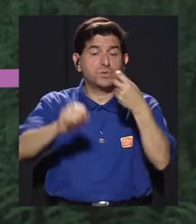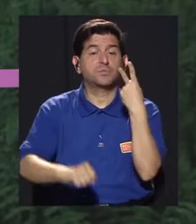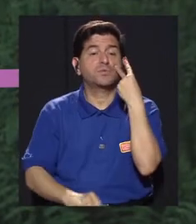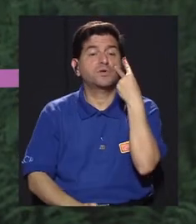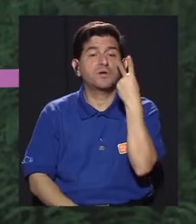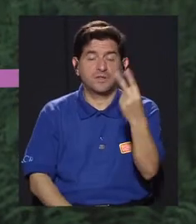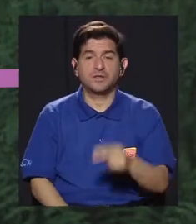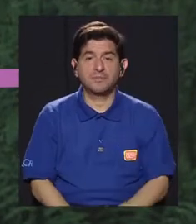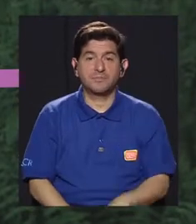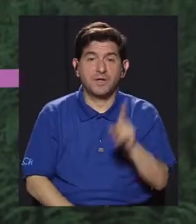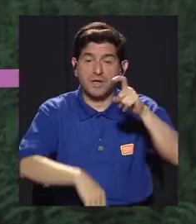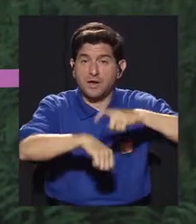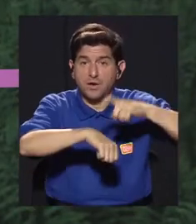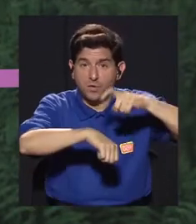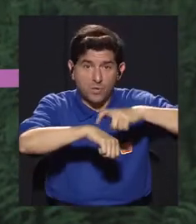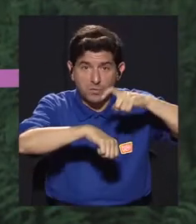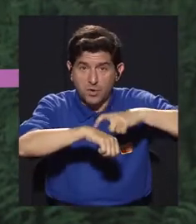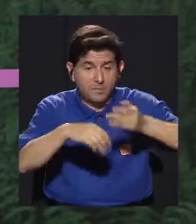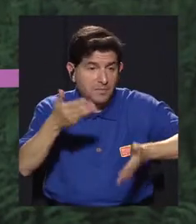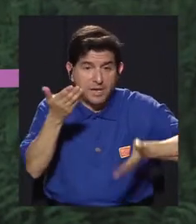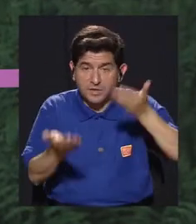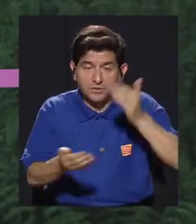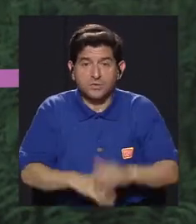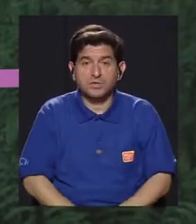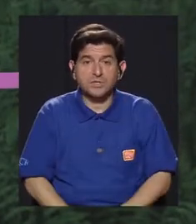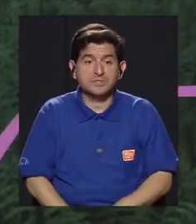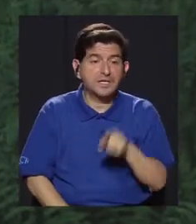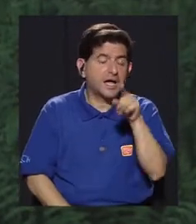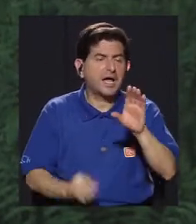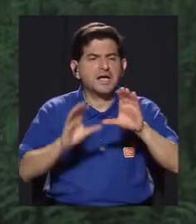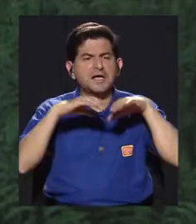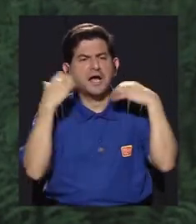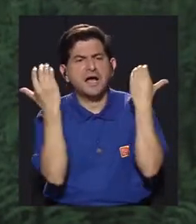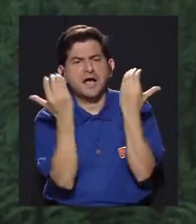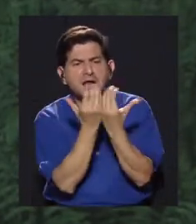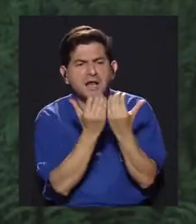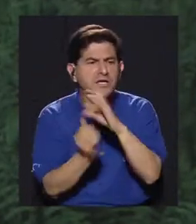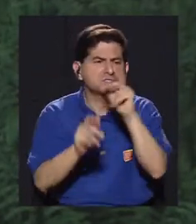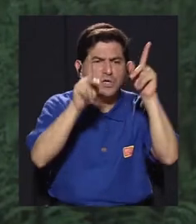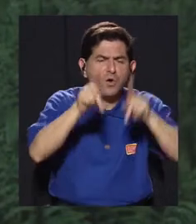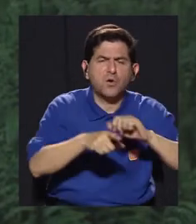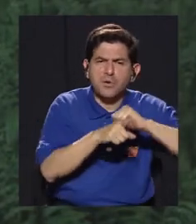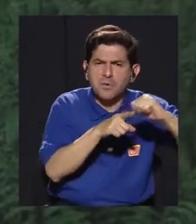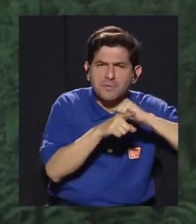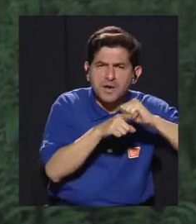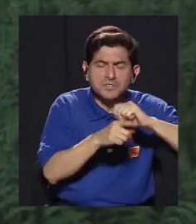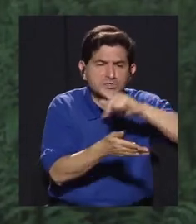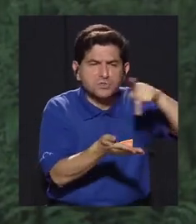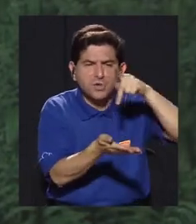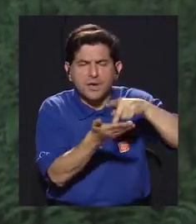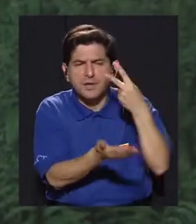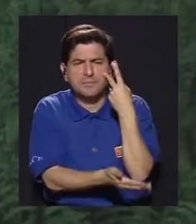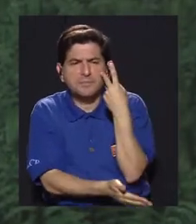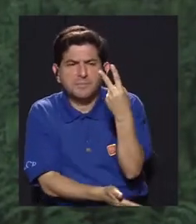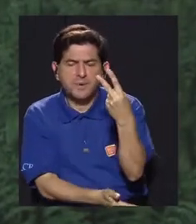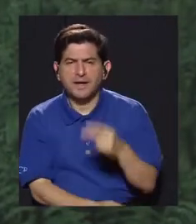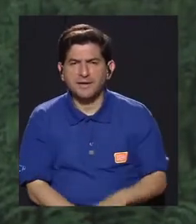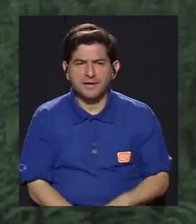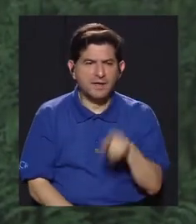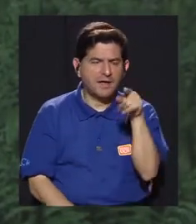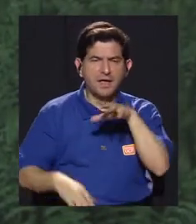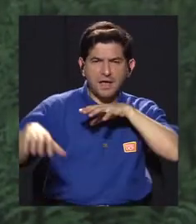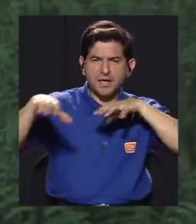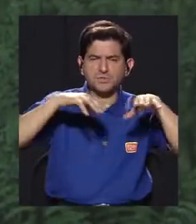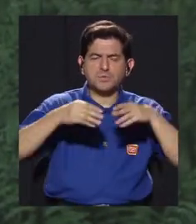si ustedes lo pueden ver, ¿verdad?, si en algún momento tienen chance de encontrarse con alguna clase o tal vez algunas personas que estén practicando en un parque,